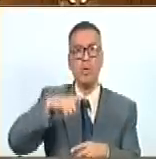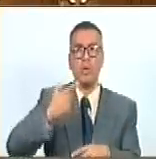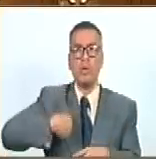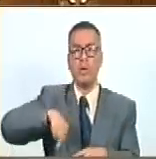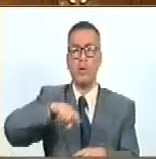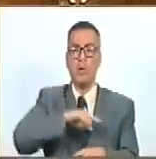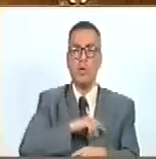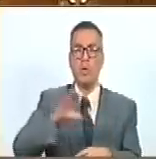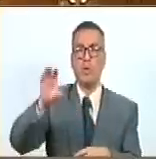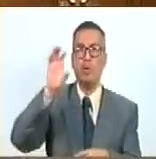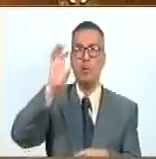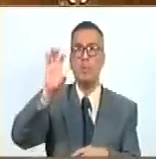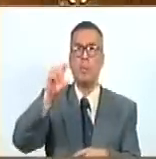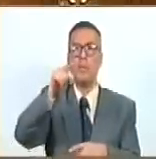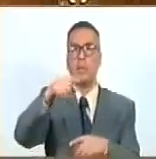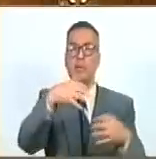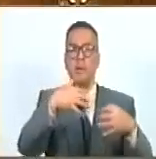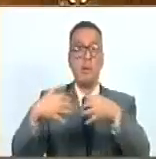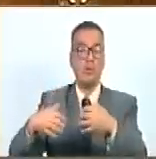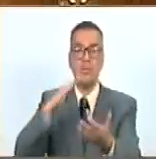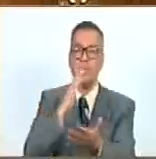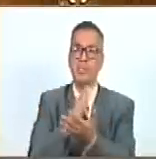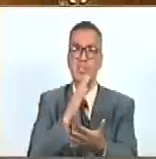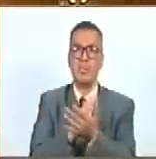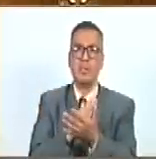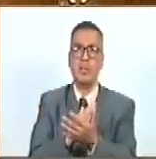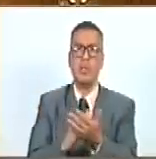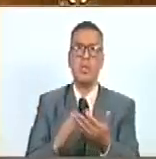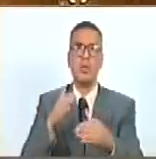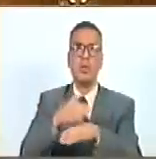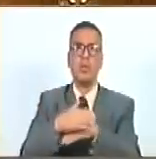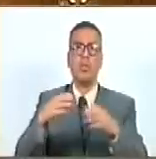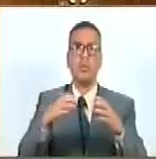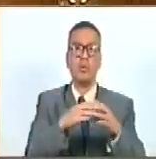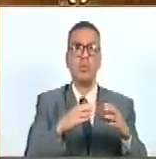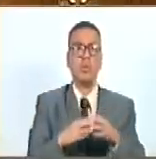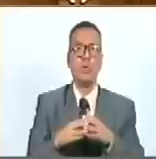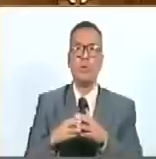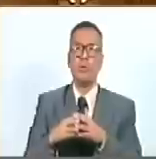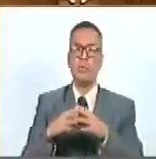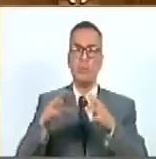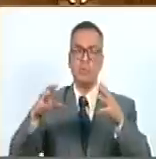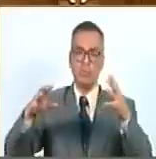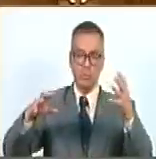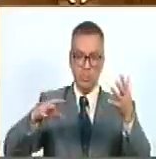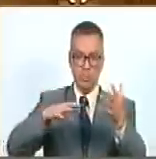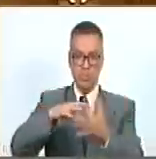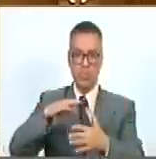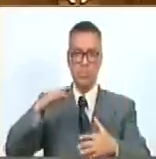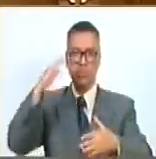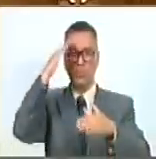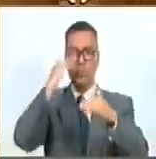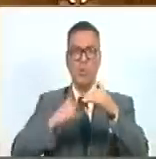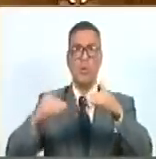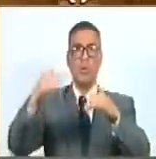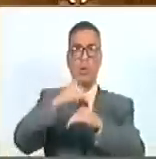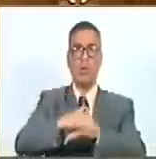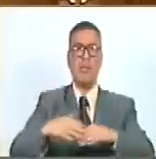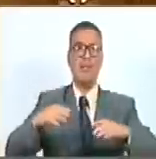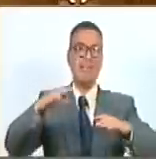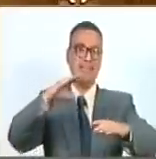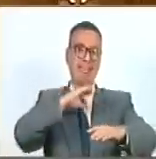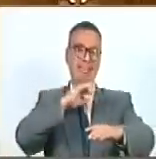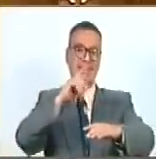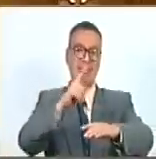patrias están en lucha permanente contra el hegemón, contra el imperio más